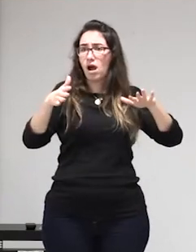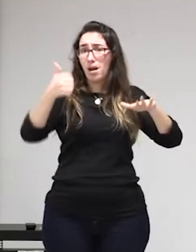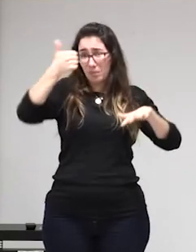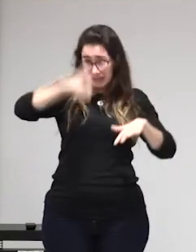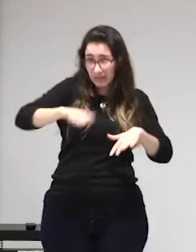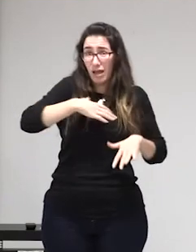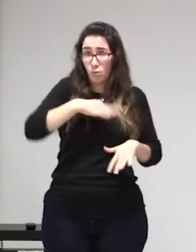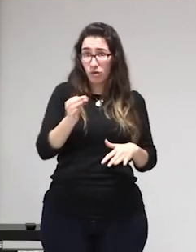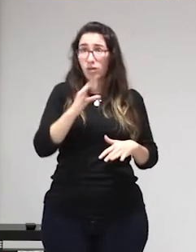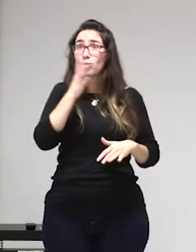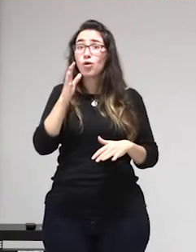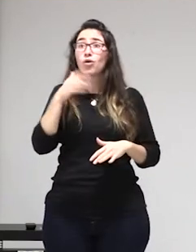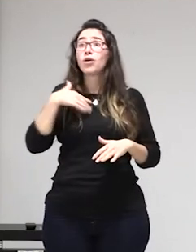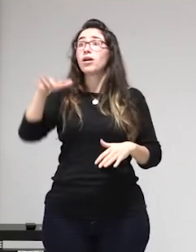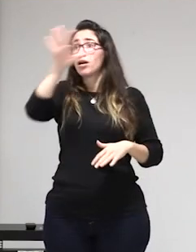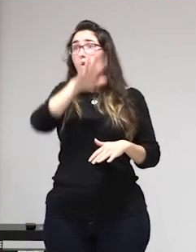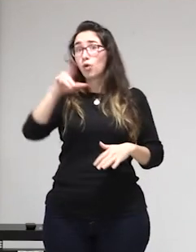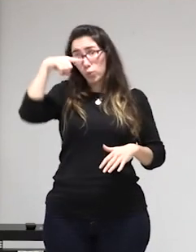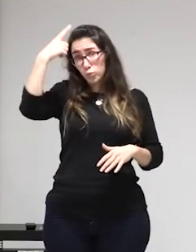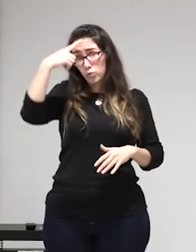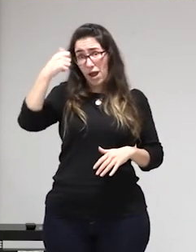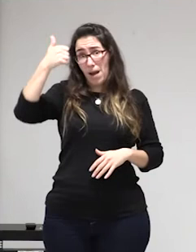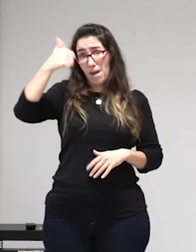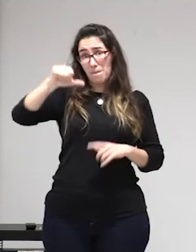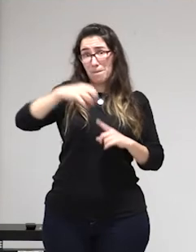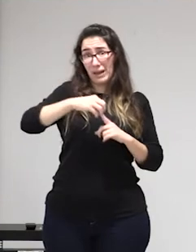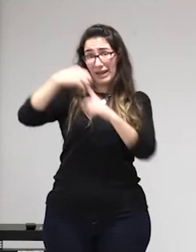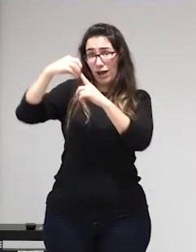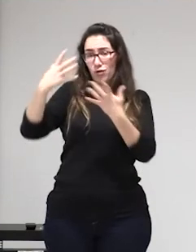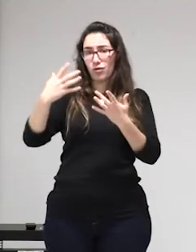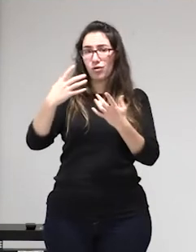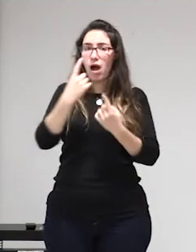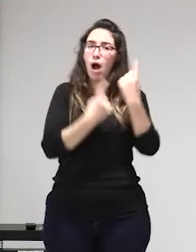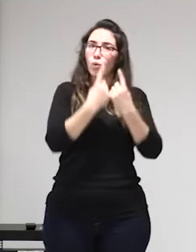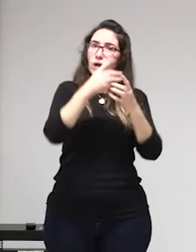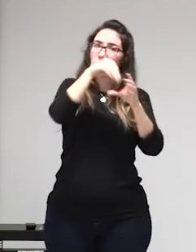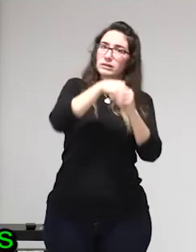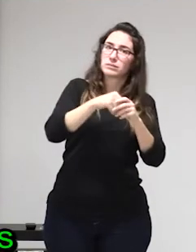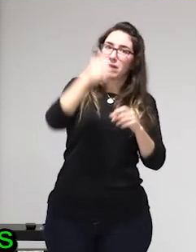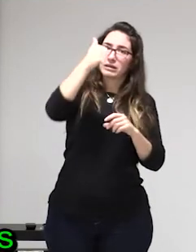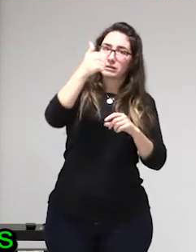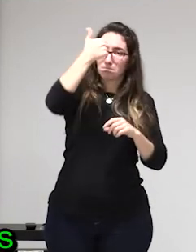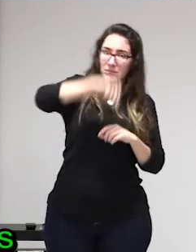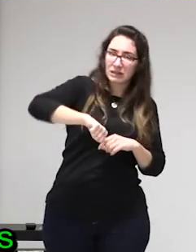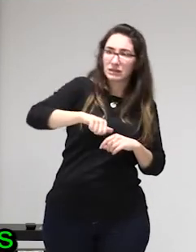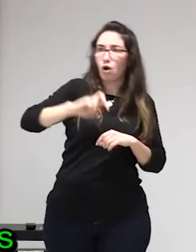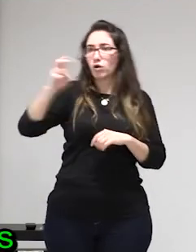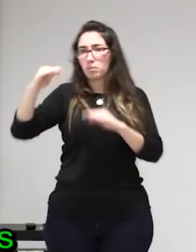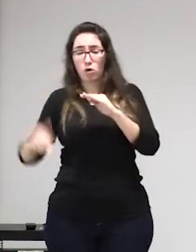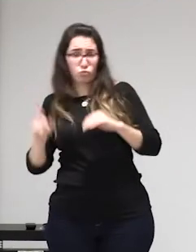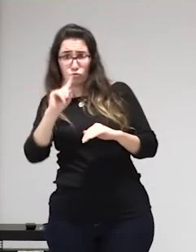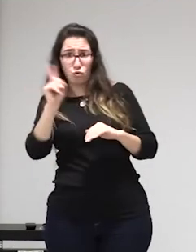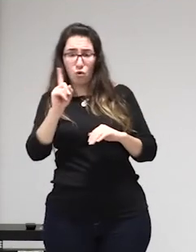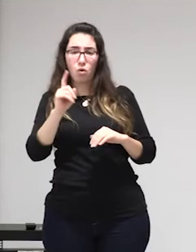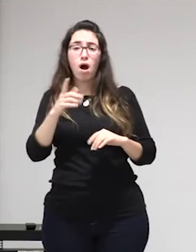de extranjería no es el tipo de legislación que se apruebe en materia de prostitución si quieres vemos alguna